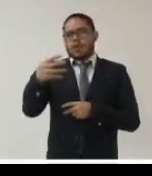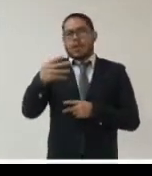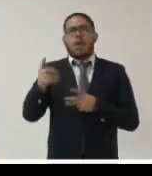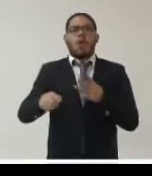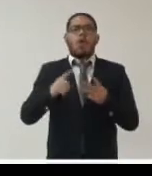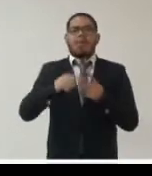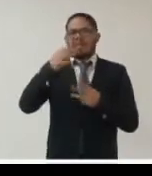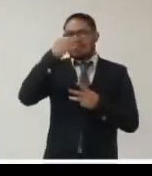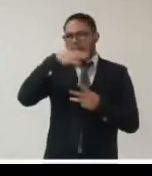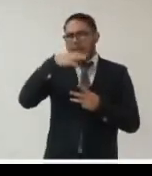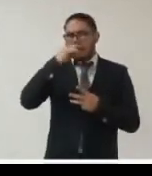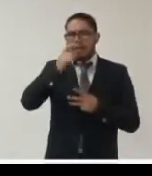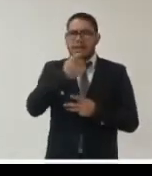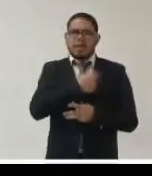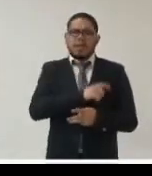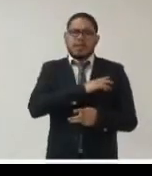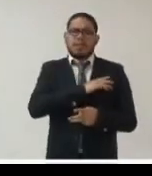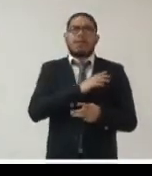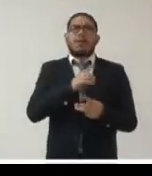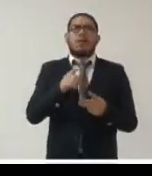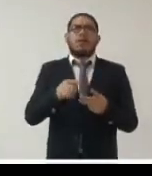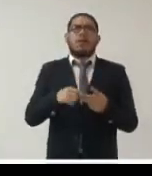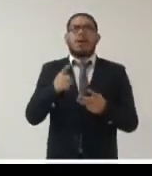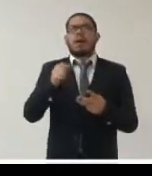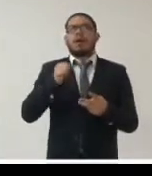española de principios del siglo